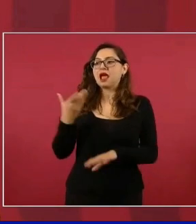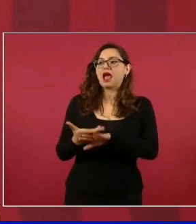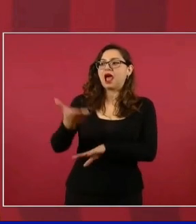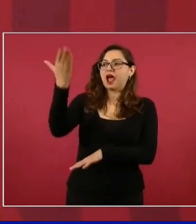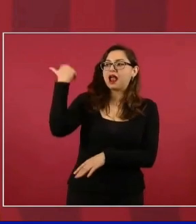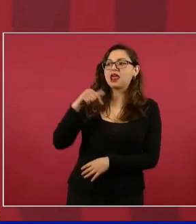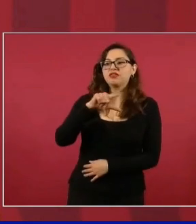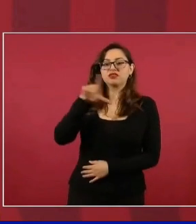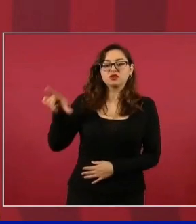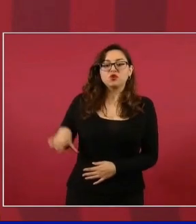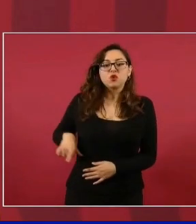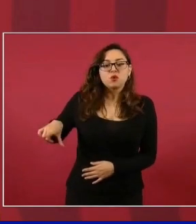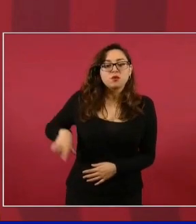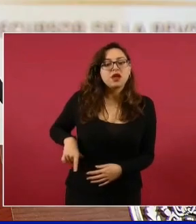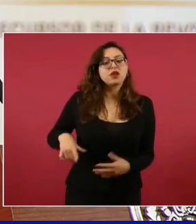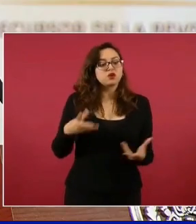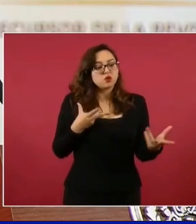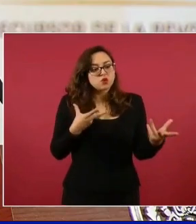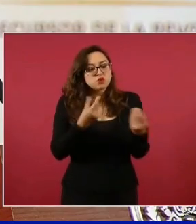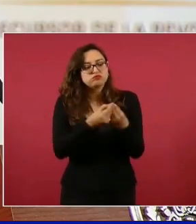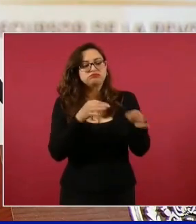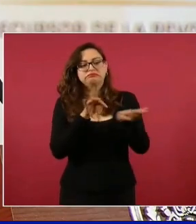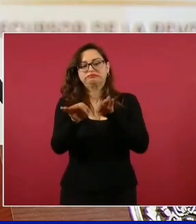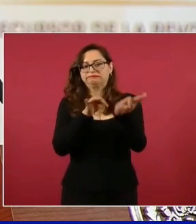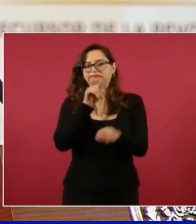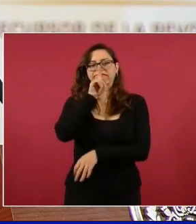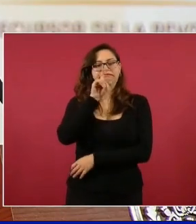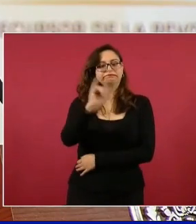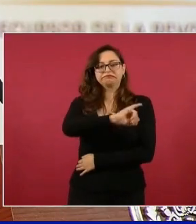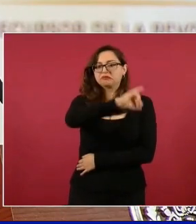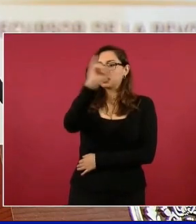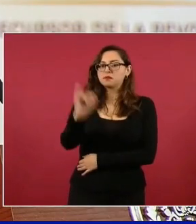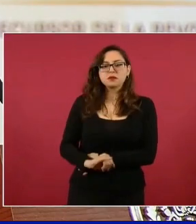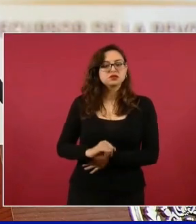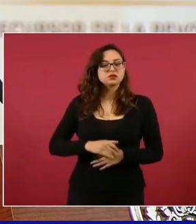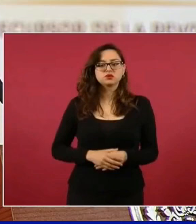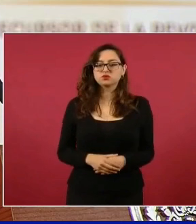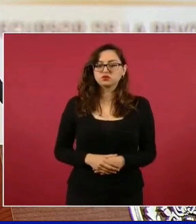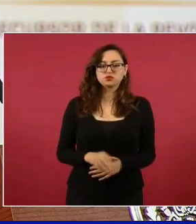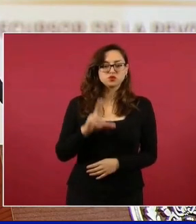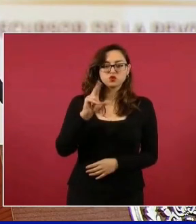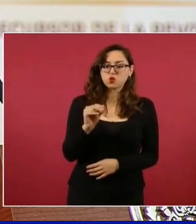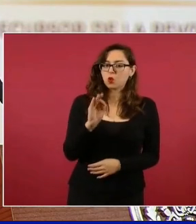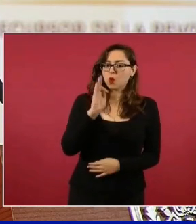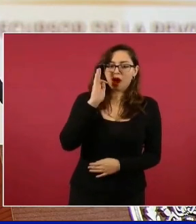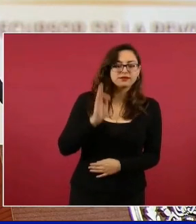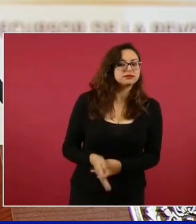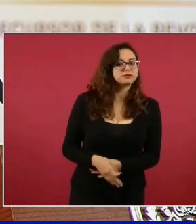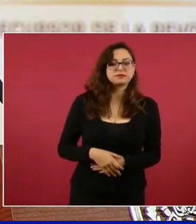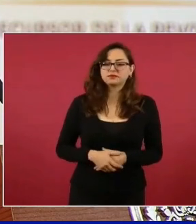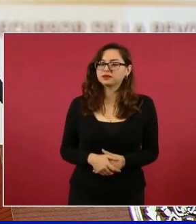doctor, consultor, consultor